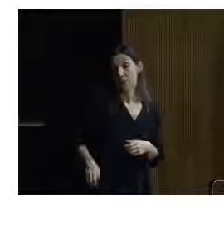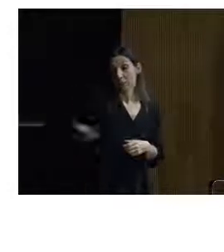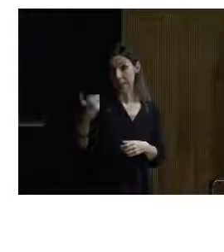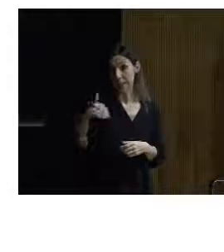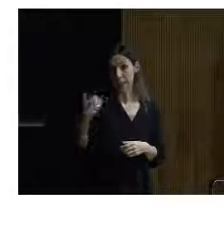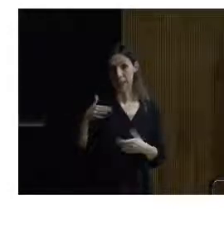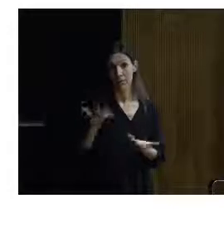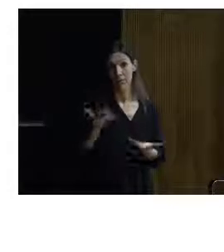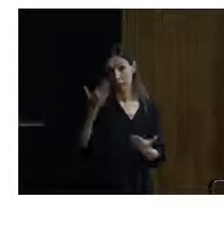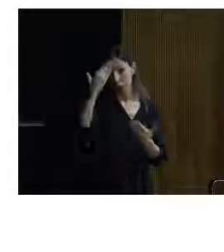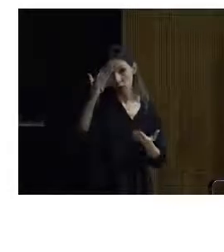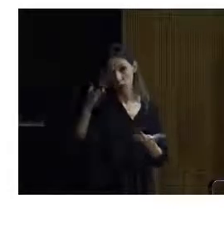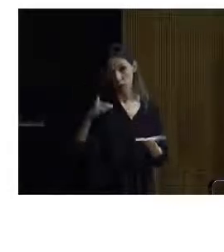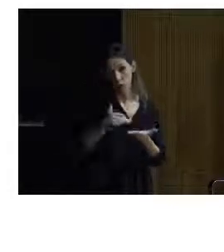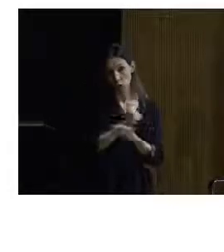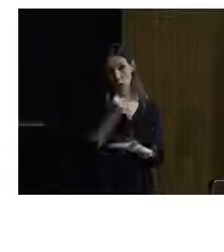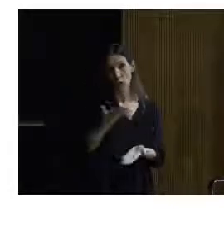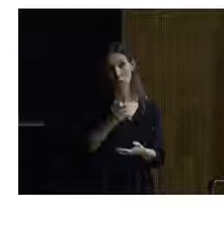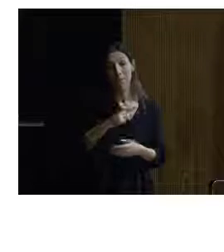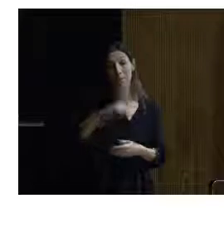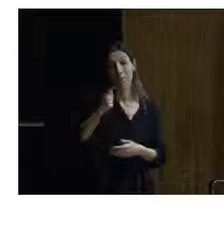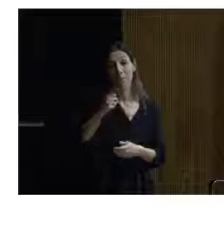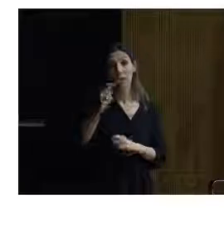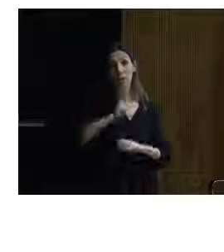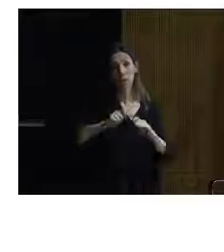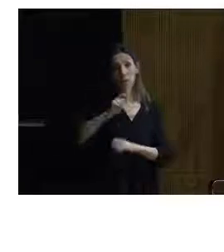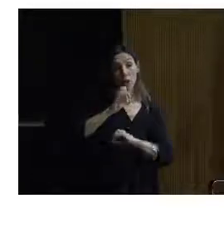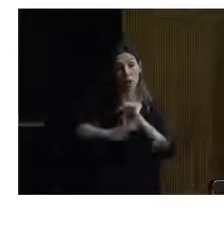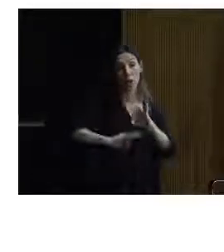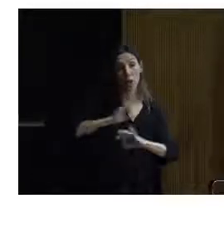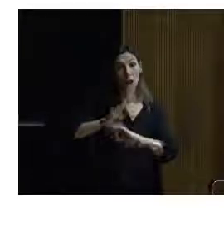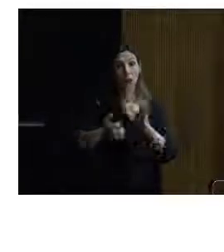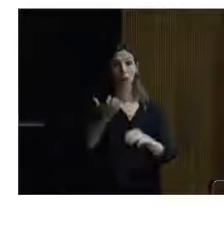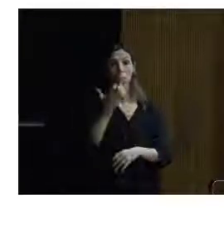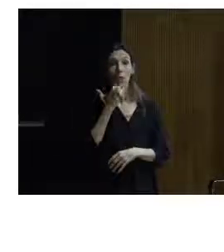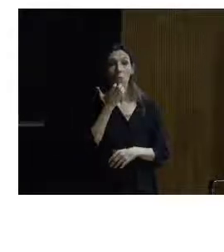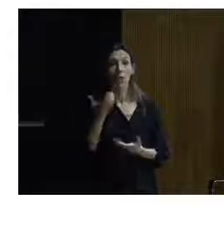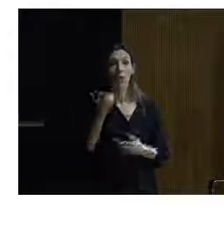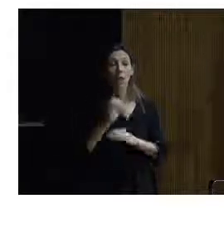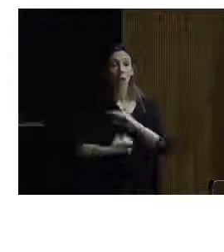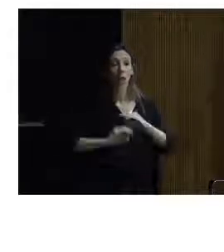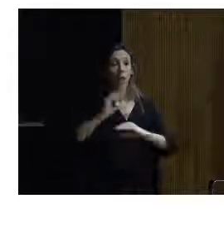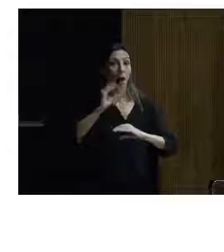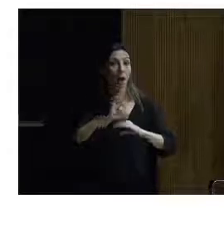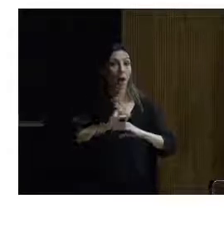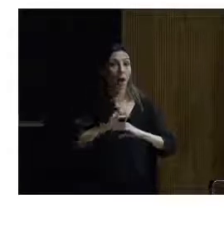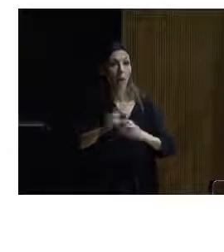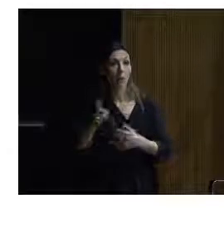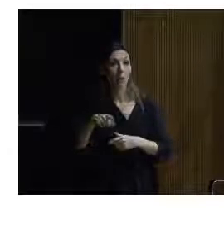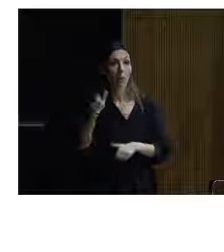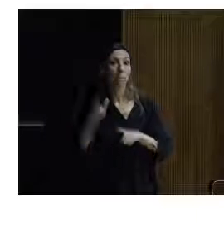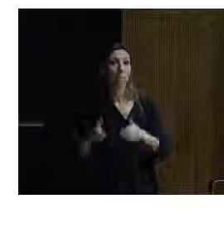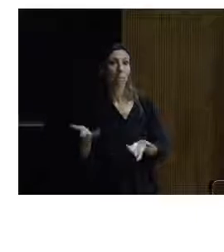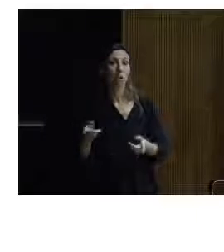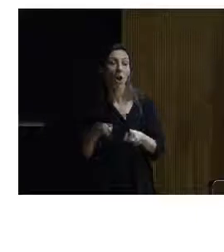a todos aquellos, sobre todo a las asociaciones y organizaciones como PAD y personas como